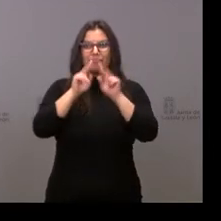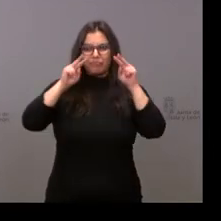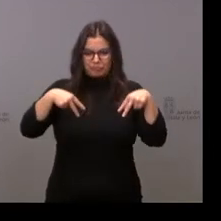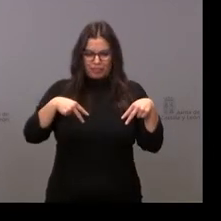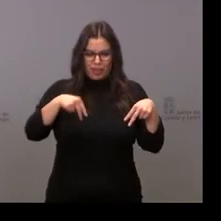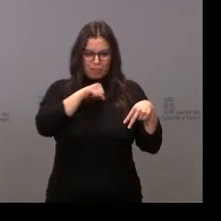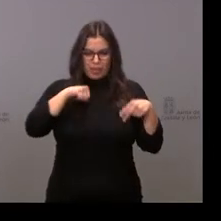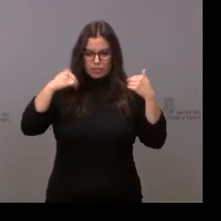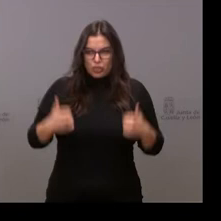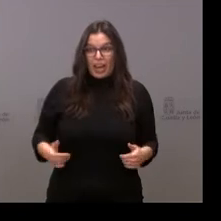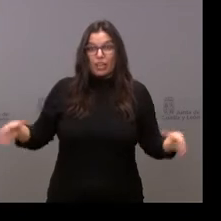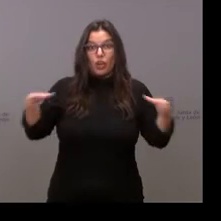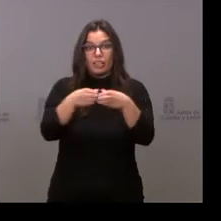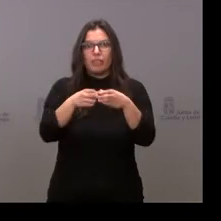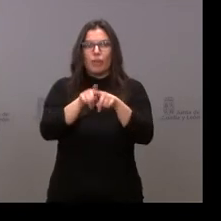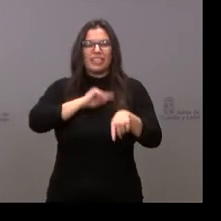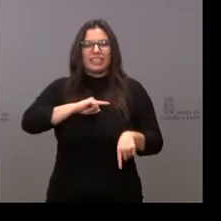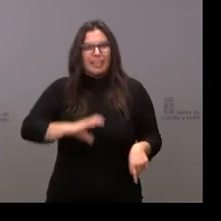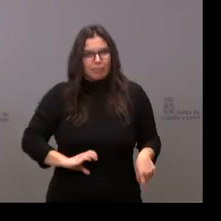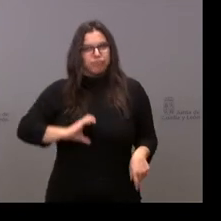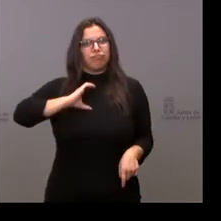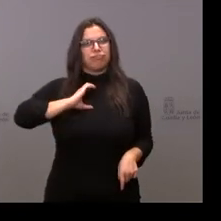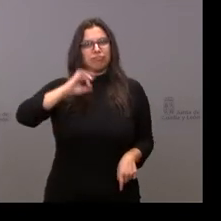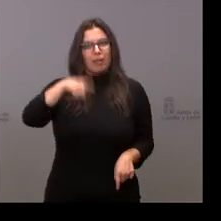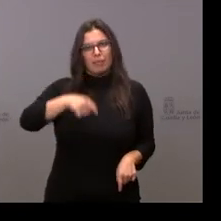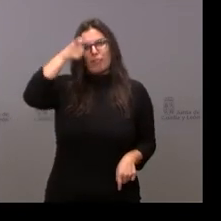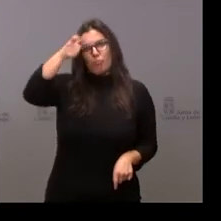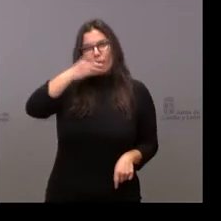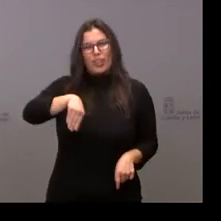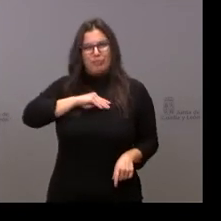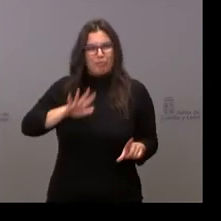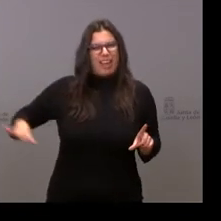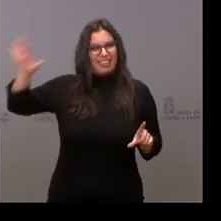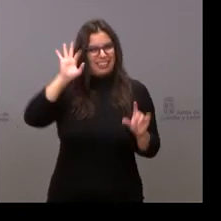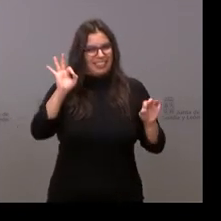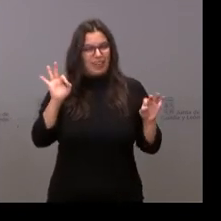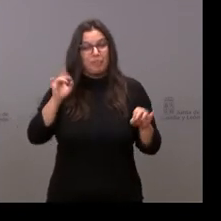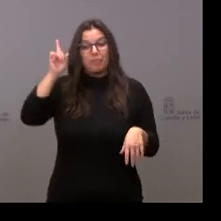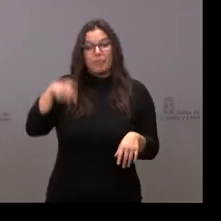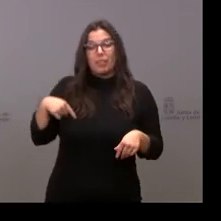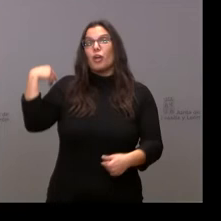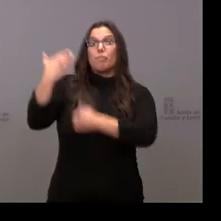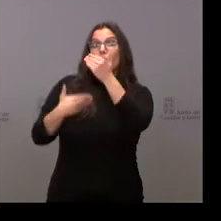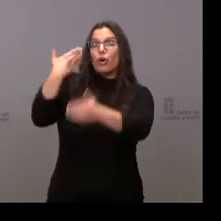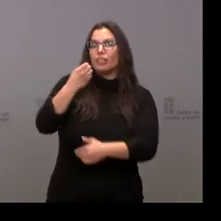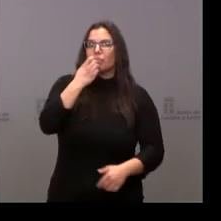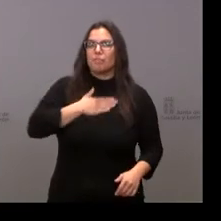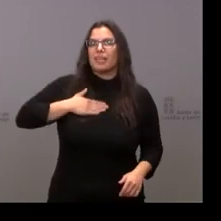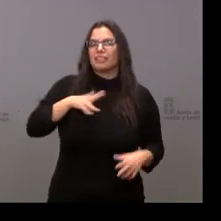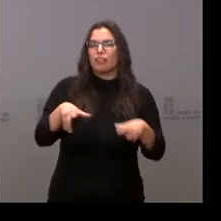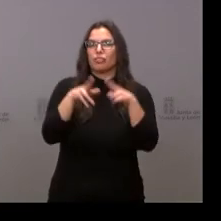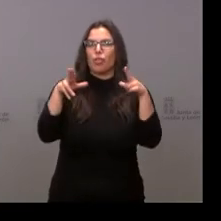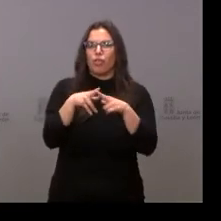sino también de manera colectiva, como pueblo. Y, además, el progreso, el bienestar social, se ha